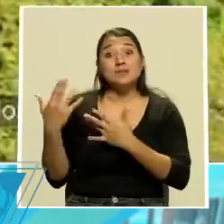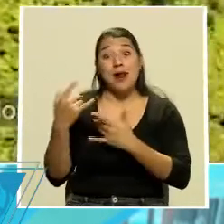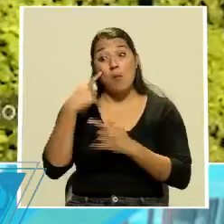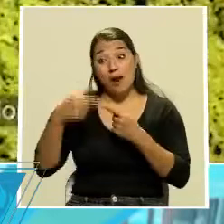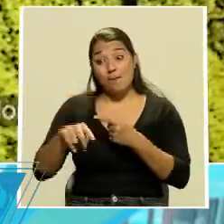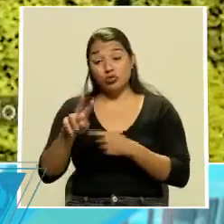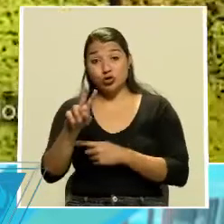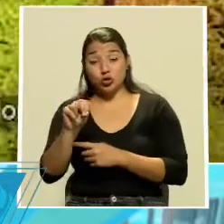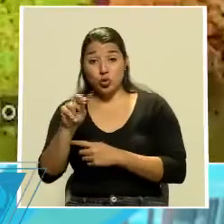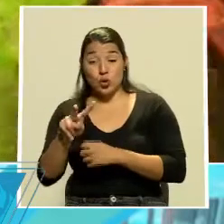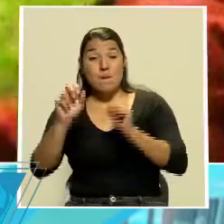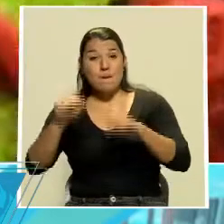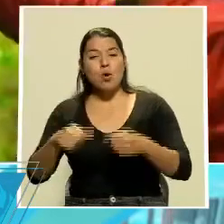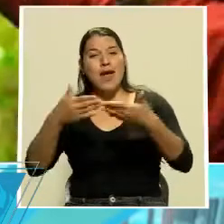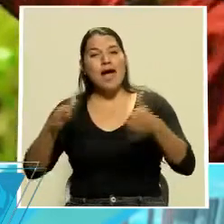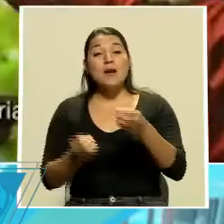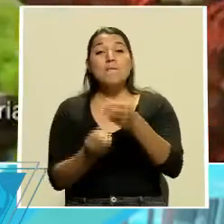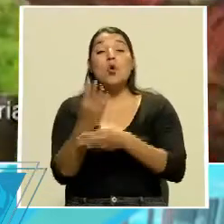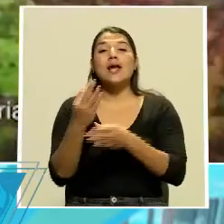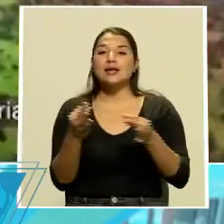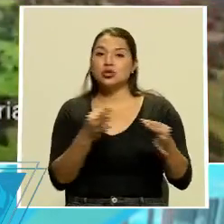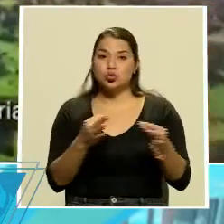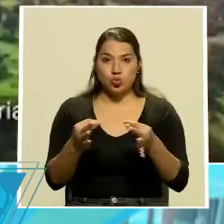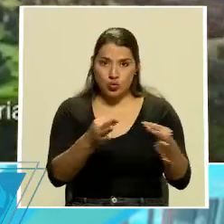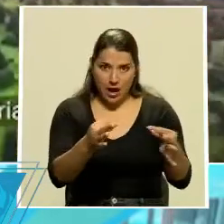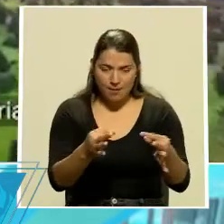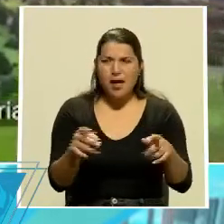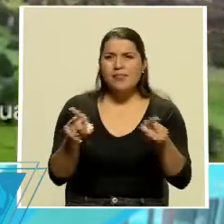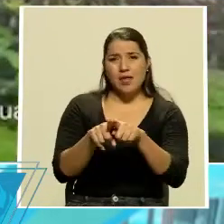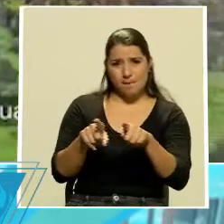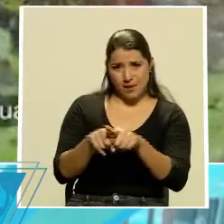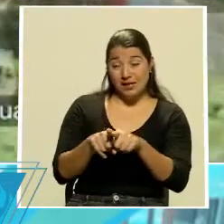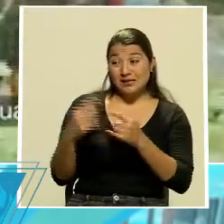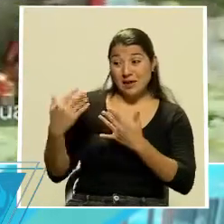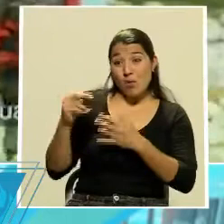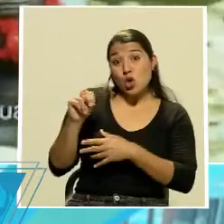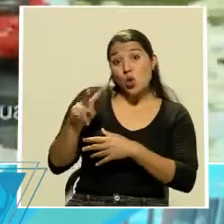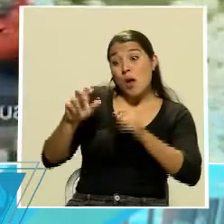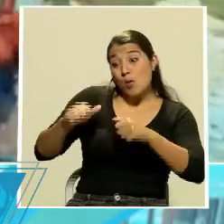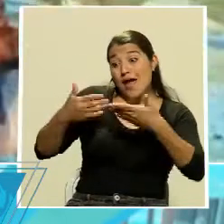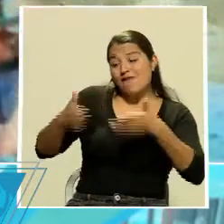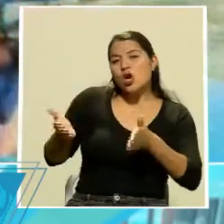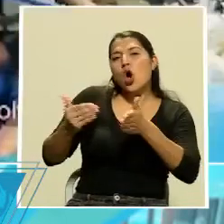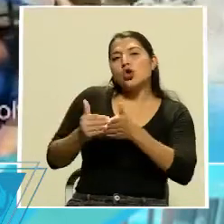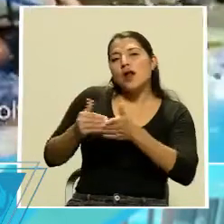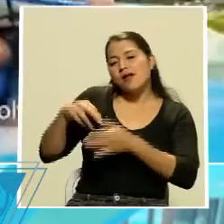habilitar junto con SINAC y el gobierno las caminatas guiadas al volcán Turrialba.